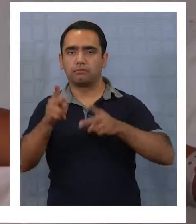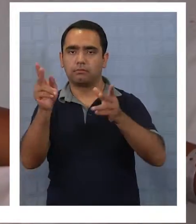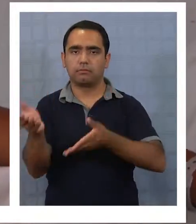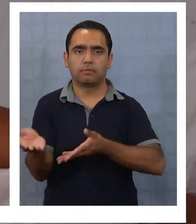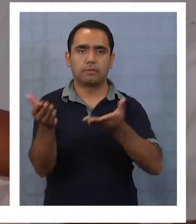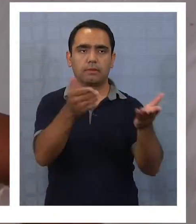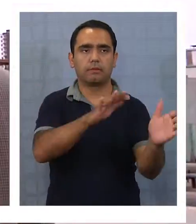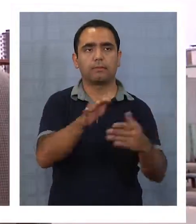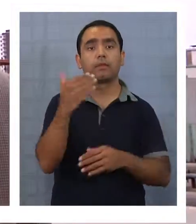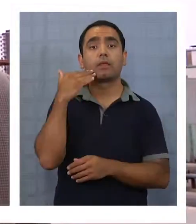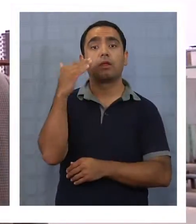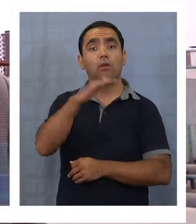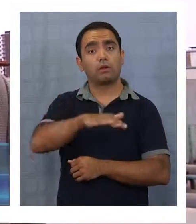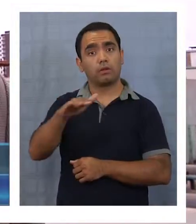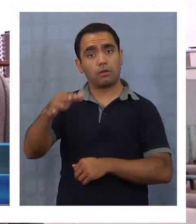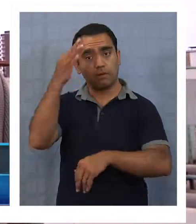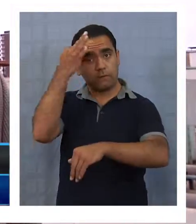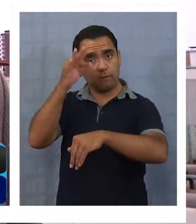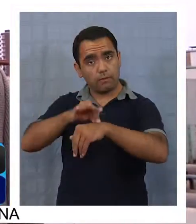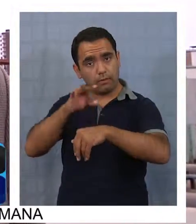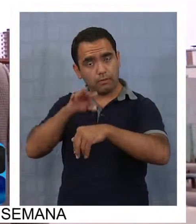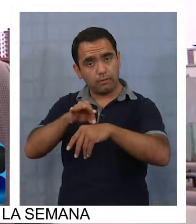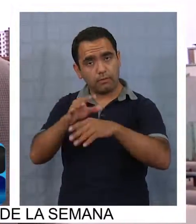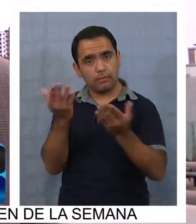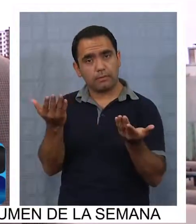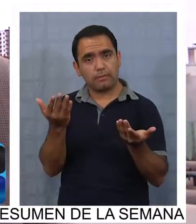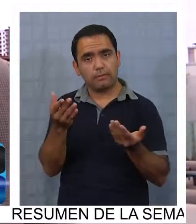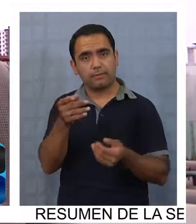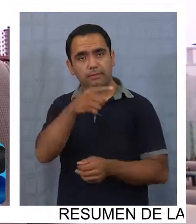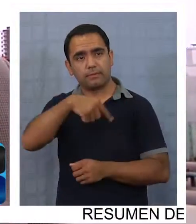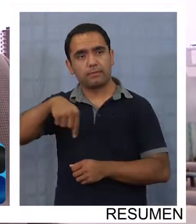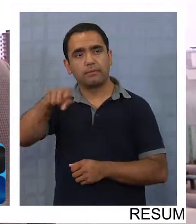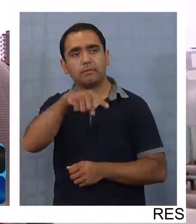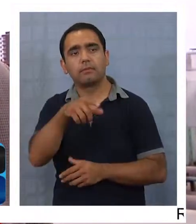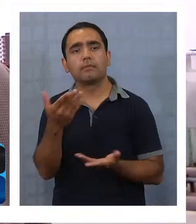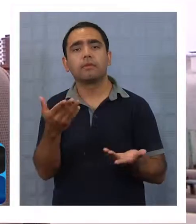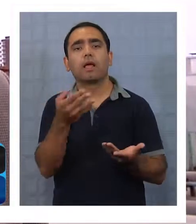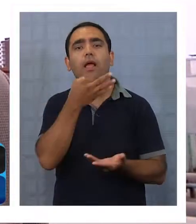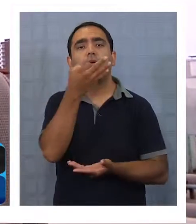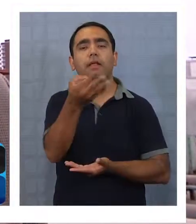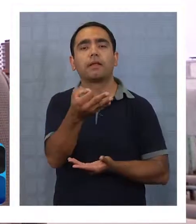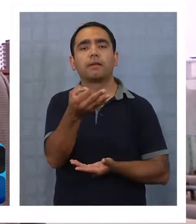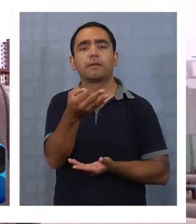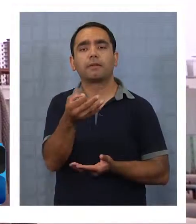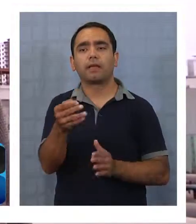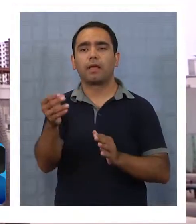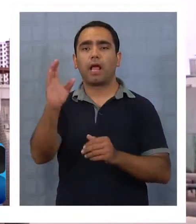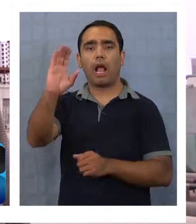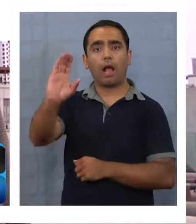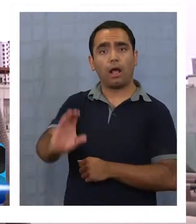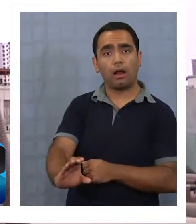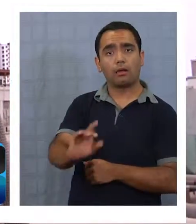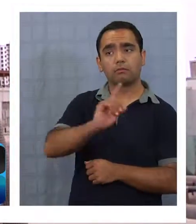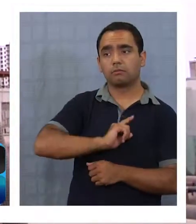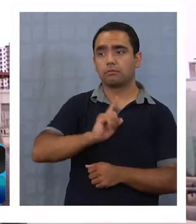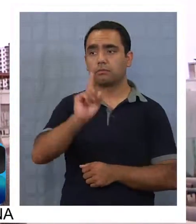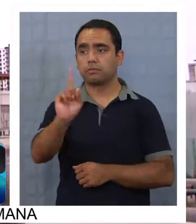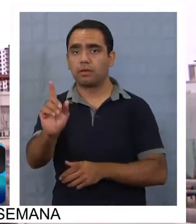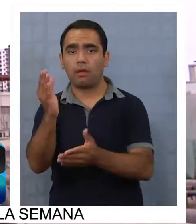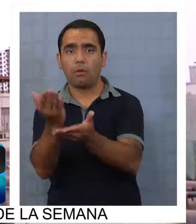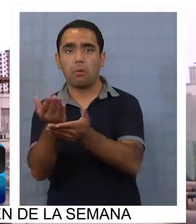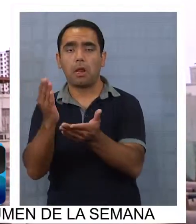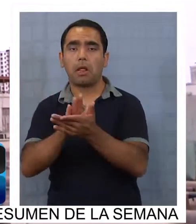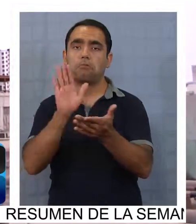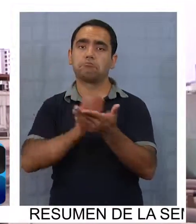Los niños que están enfermos ahora van a decir, y vuelvan a clases cuando vuelvan, ya